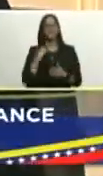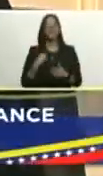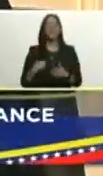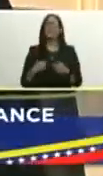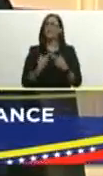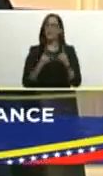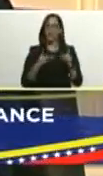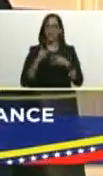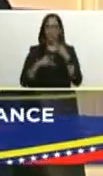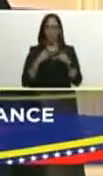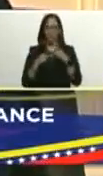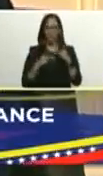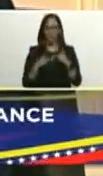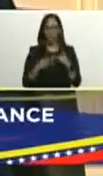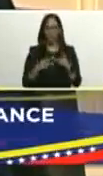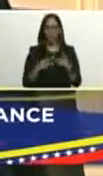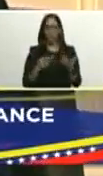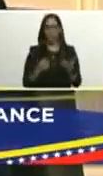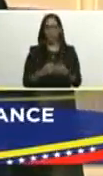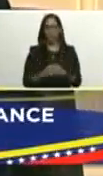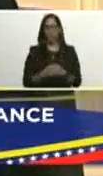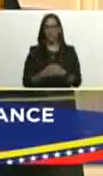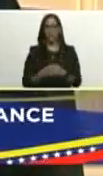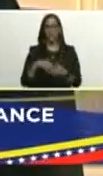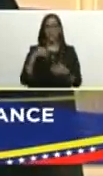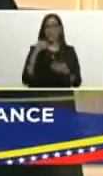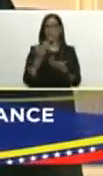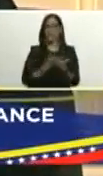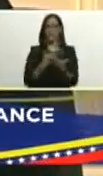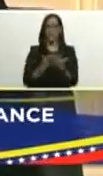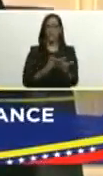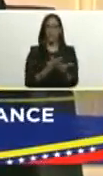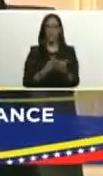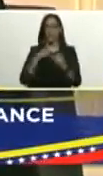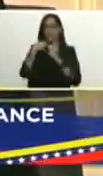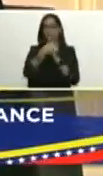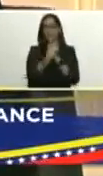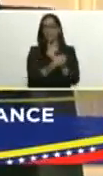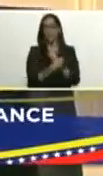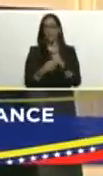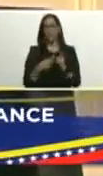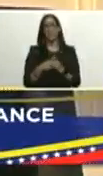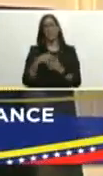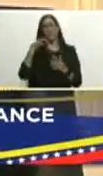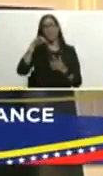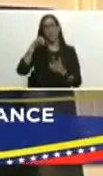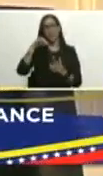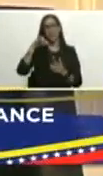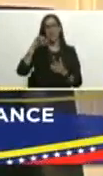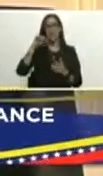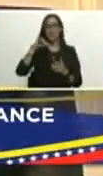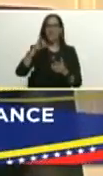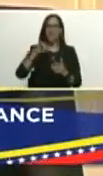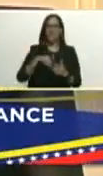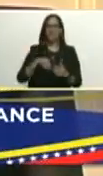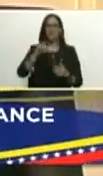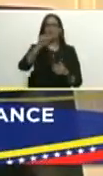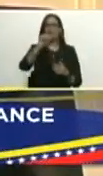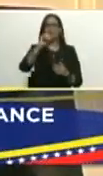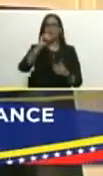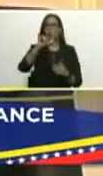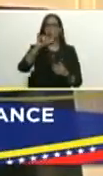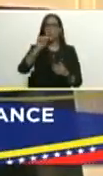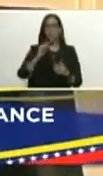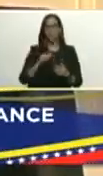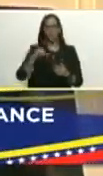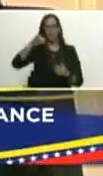rubros como la palma aceitera el banano el maní que viene creciendo la soya que viene creciendo los frutos secos como el meray